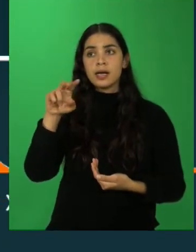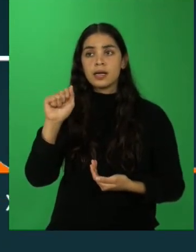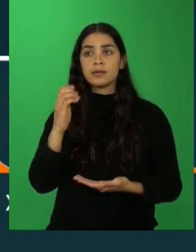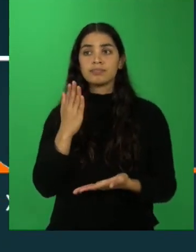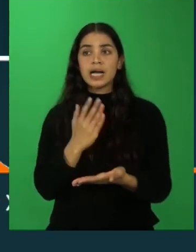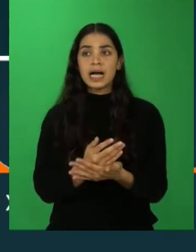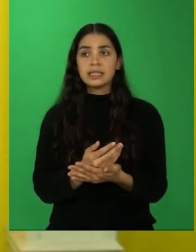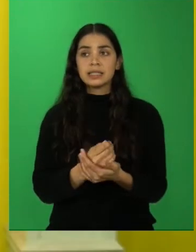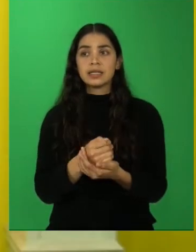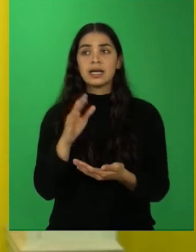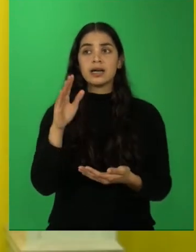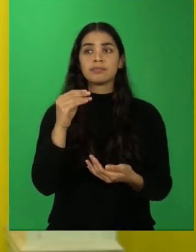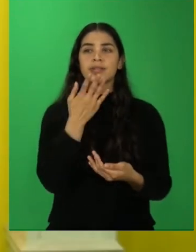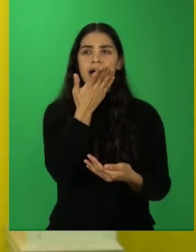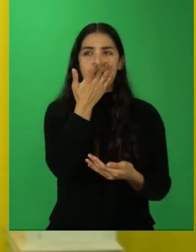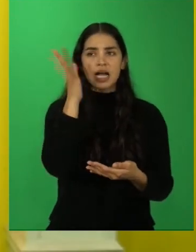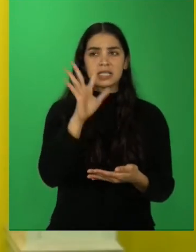chilena.